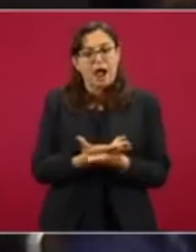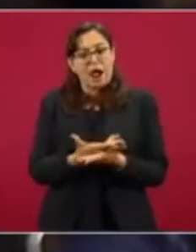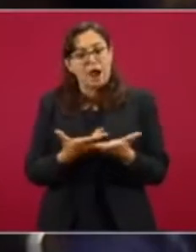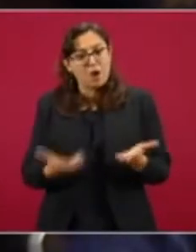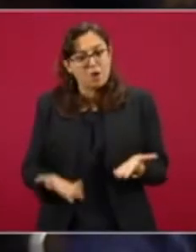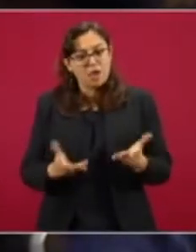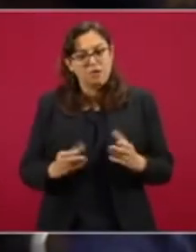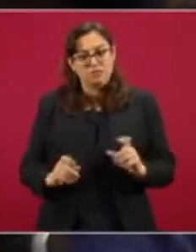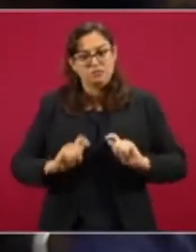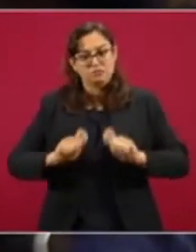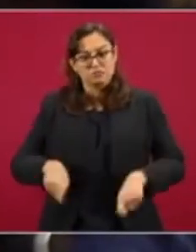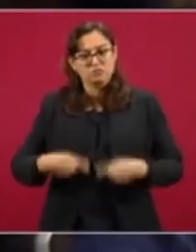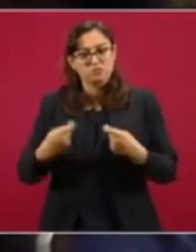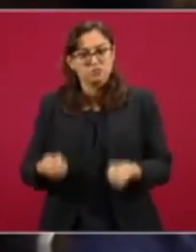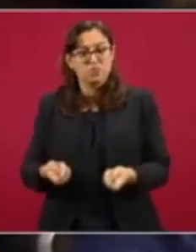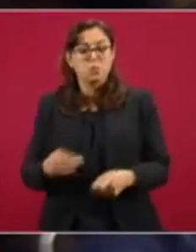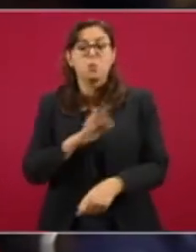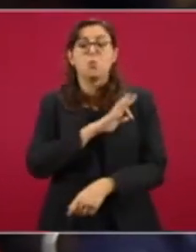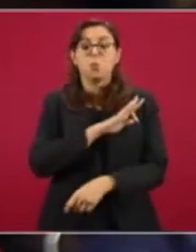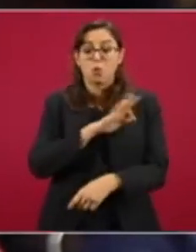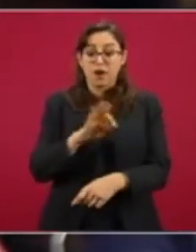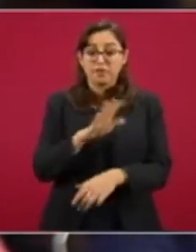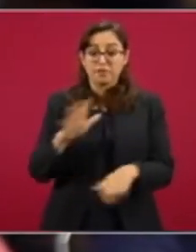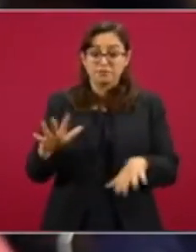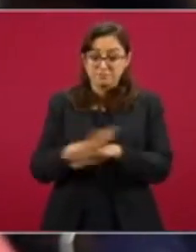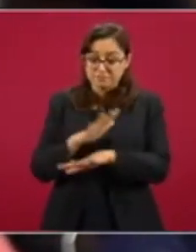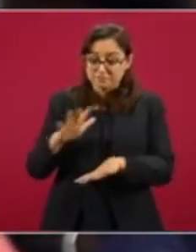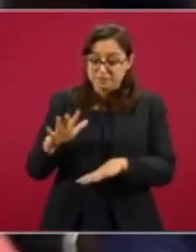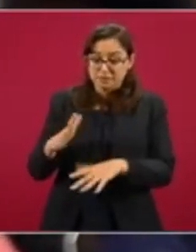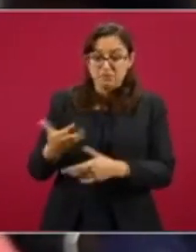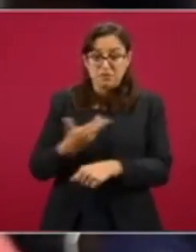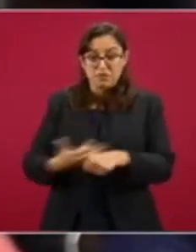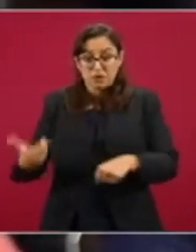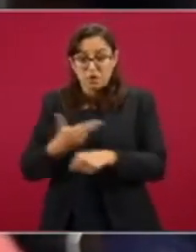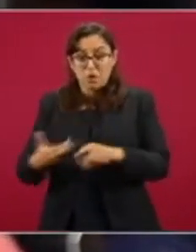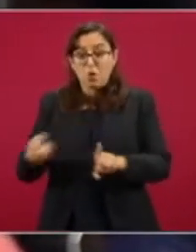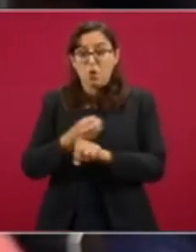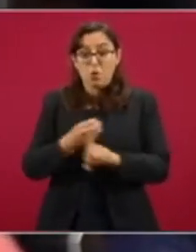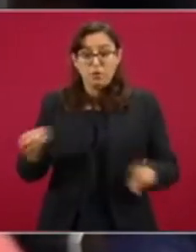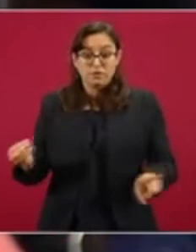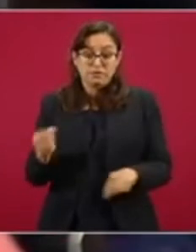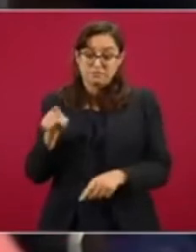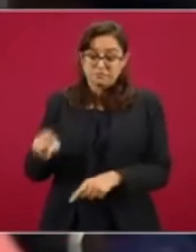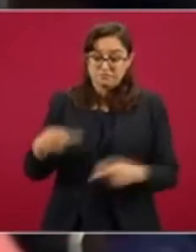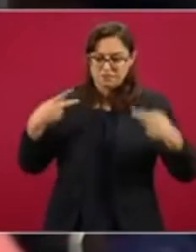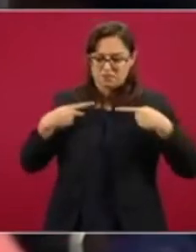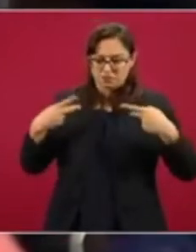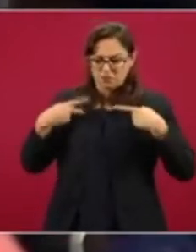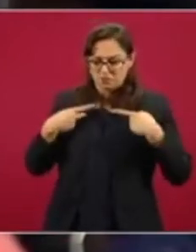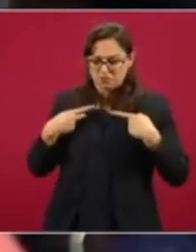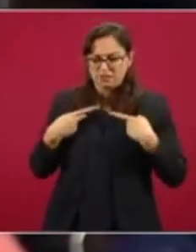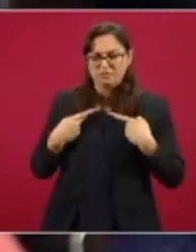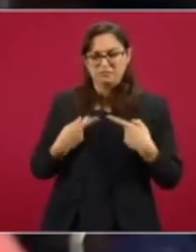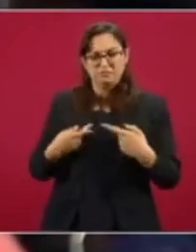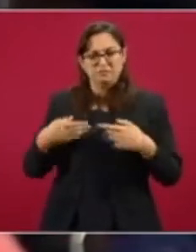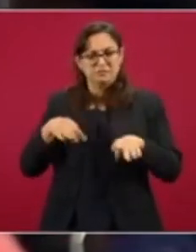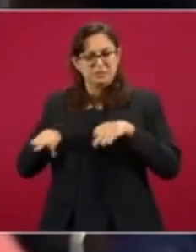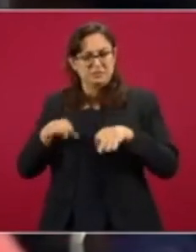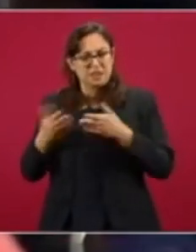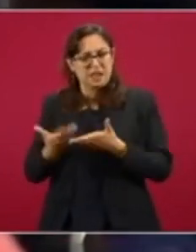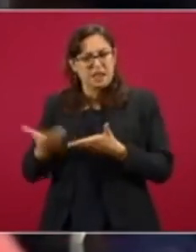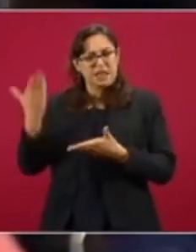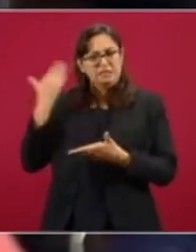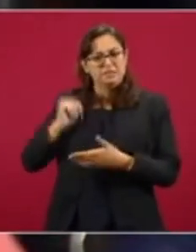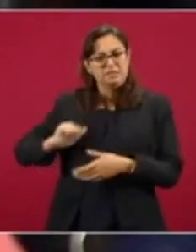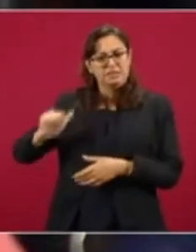prácticamente heredó la plantilla del CISEN. Es una plantilla que venía del PRI, del